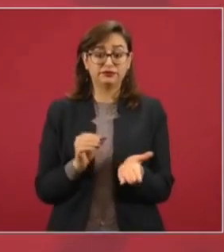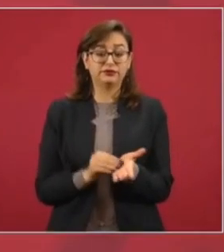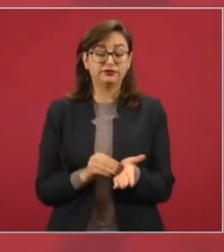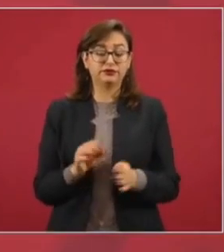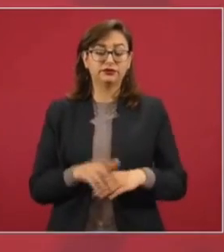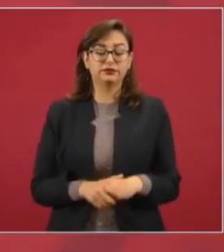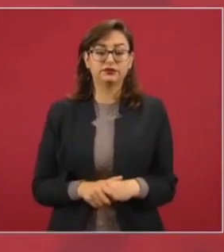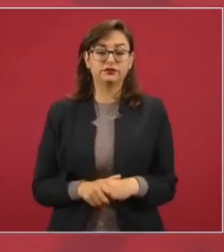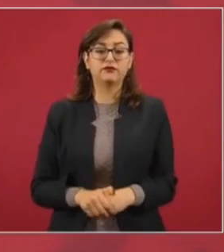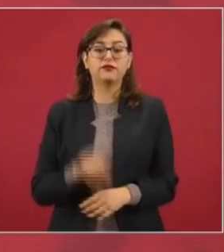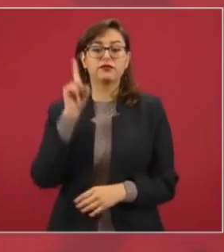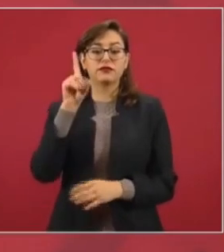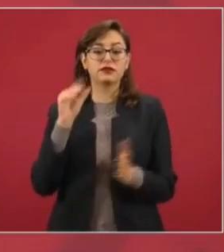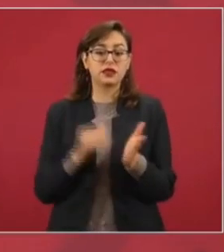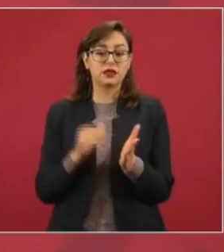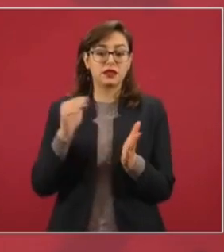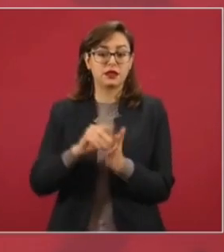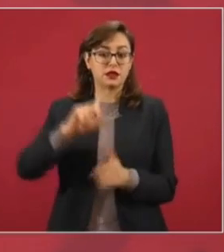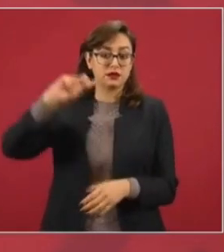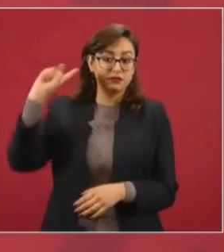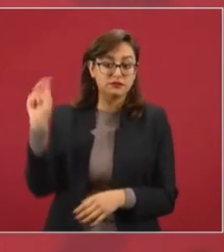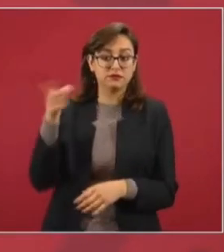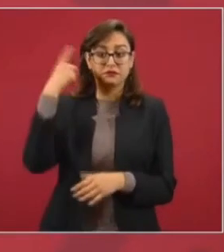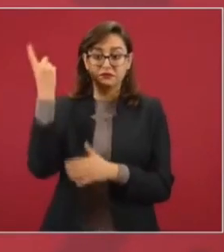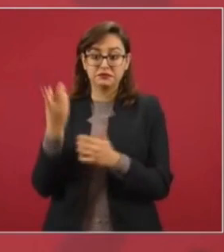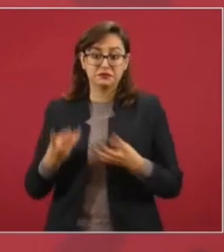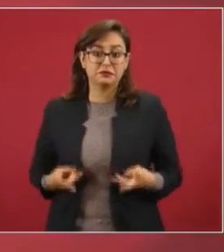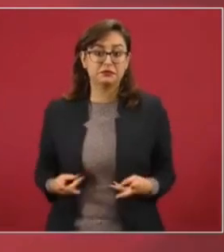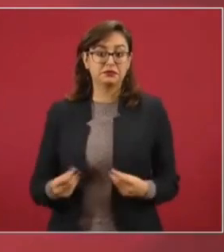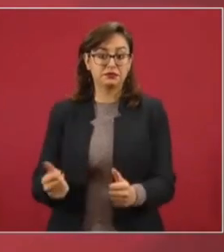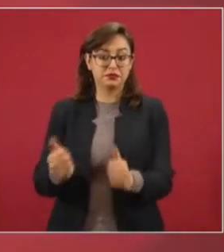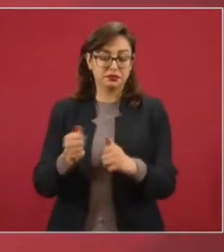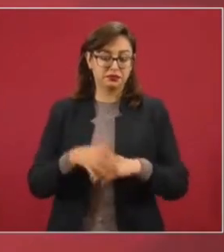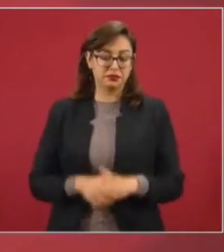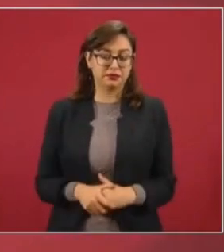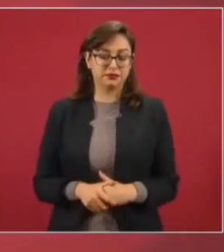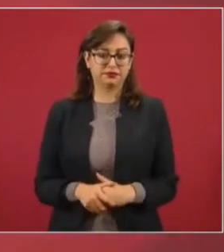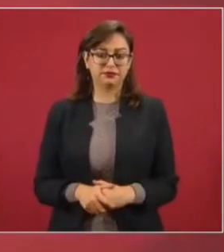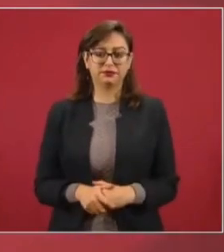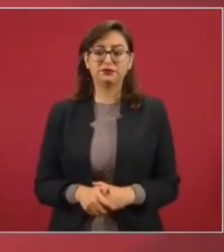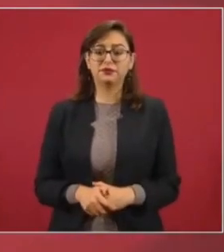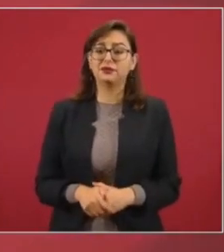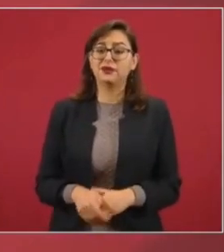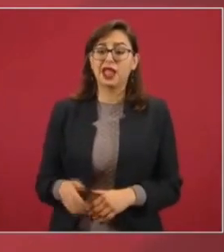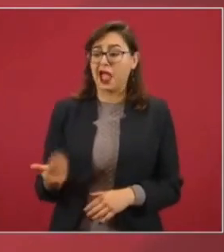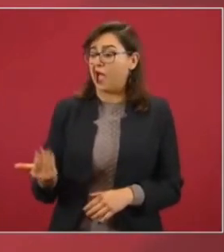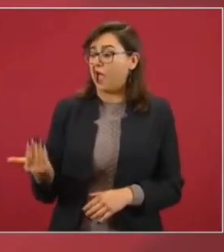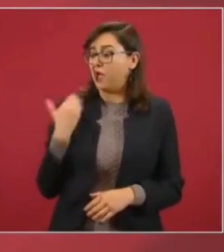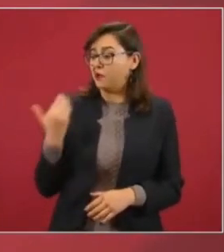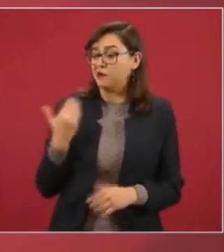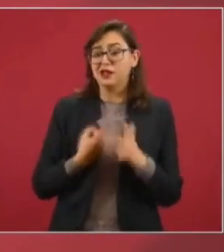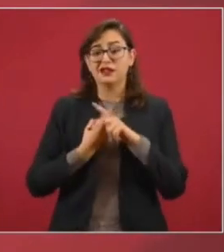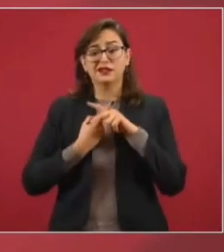Casi mil millones de dólares. Apenas se está produciendo la planta.